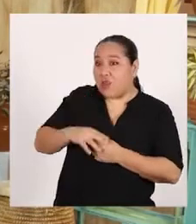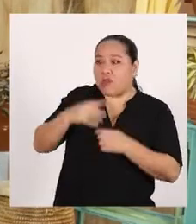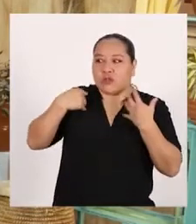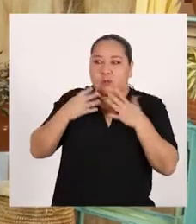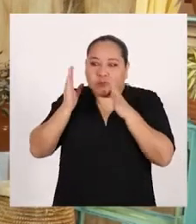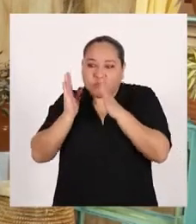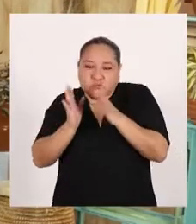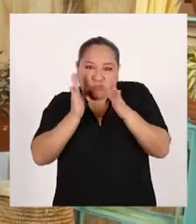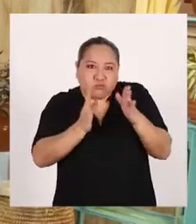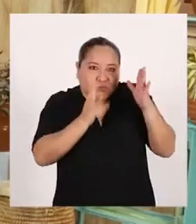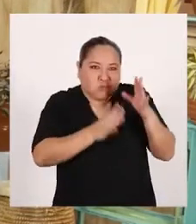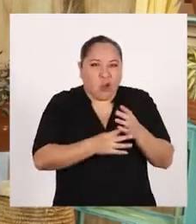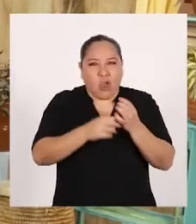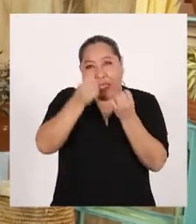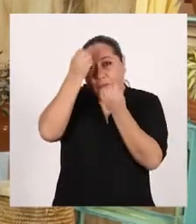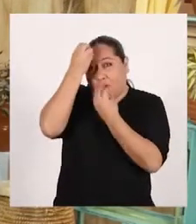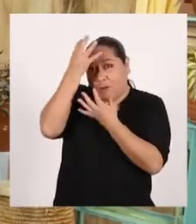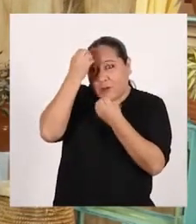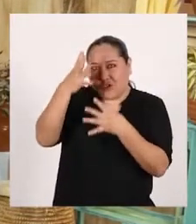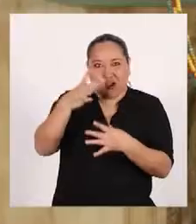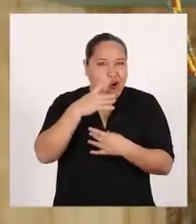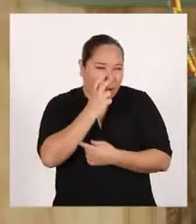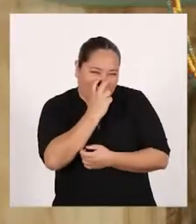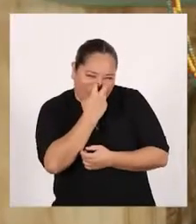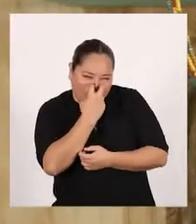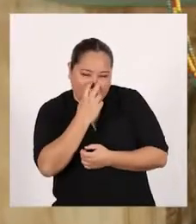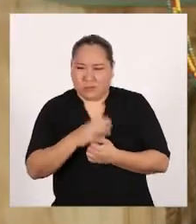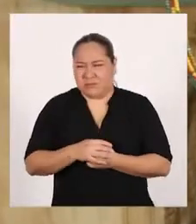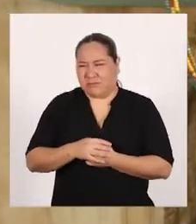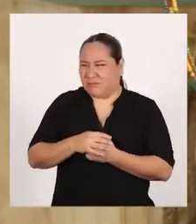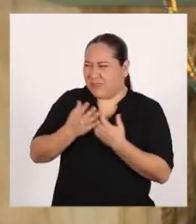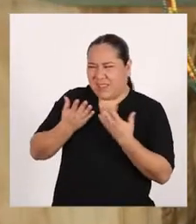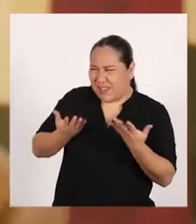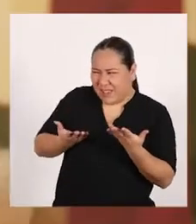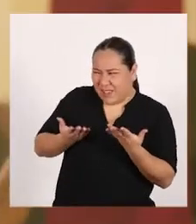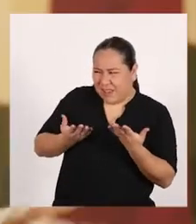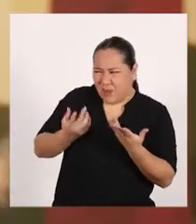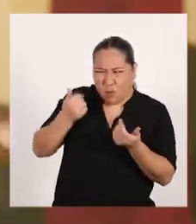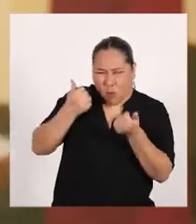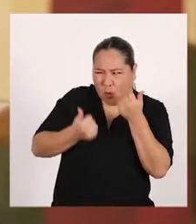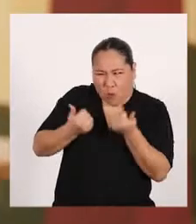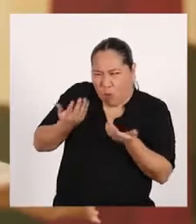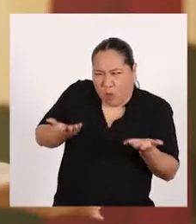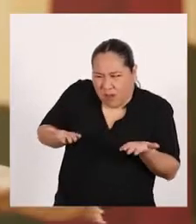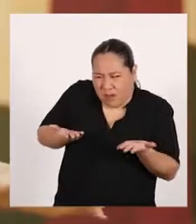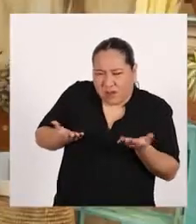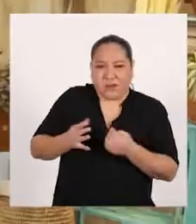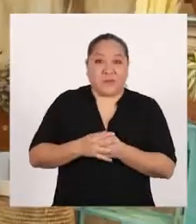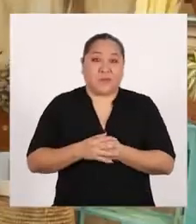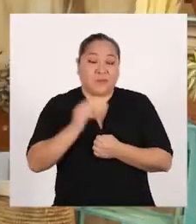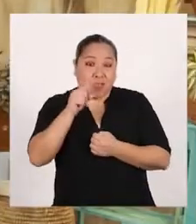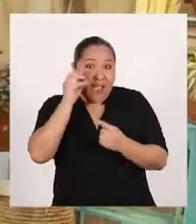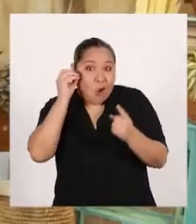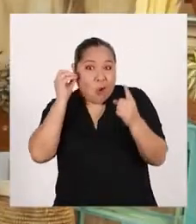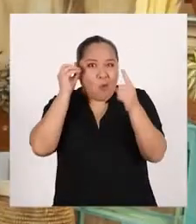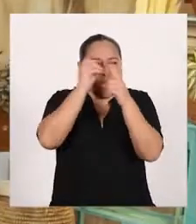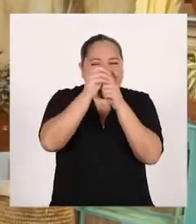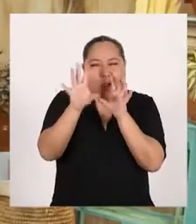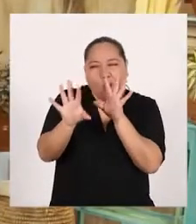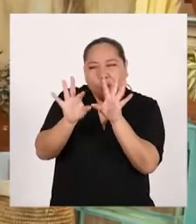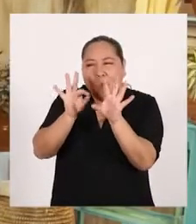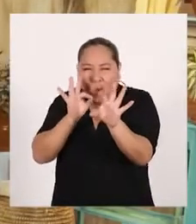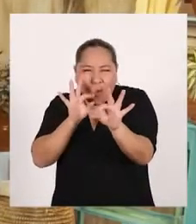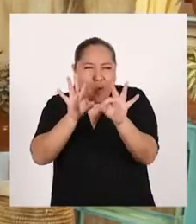haciendo una colección de datos curiosos. ¿Una qué? ¿De qué trata eso? Nos propusimos